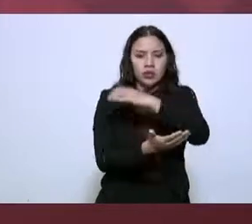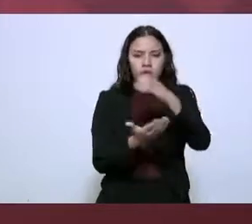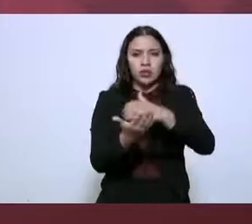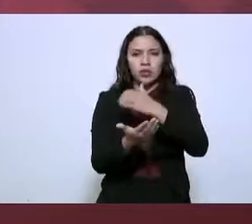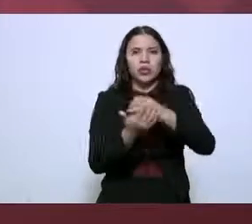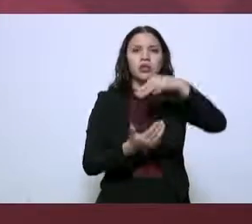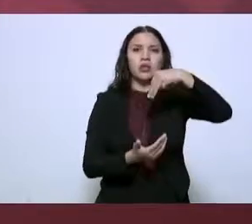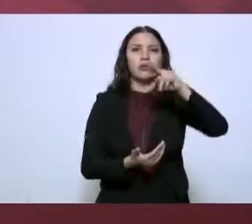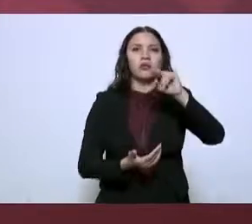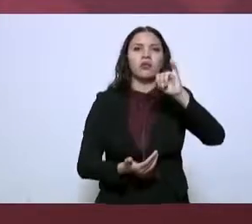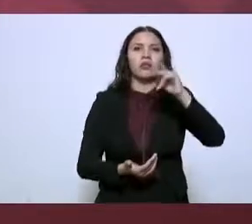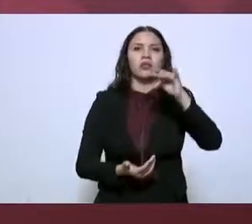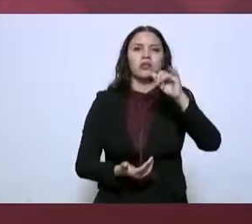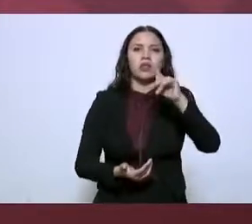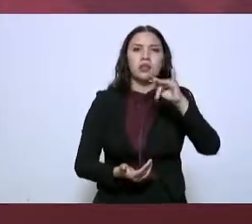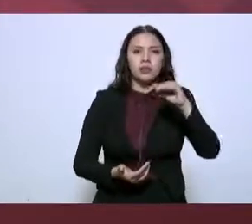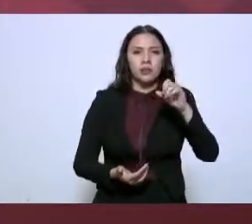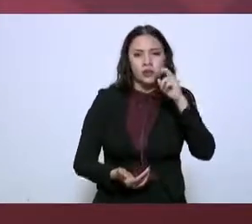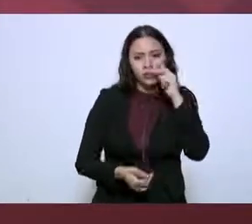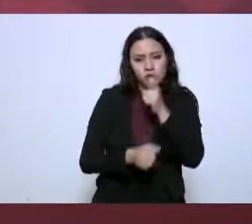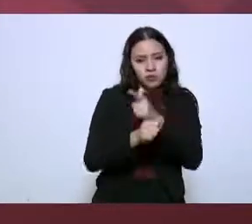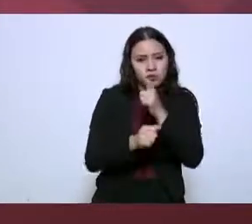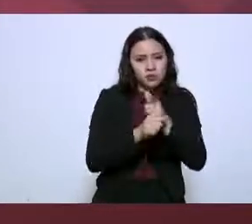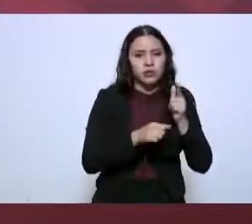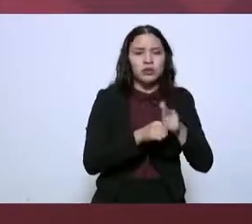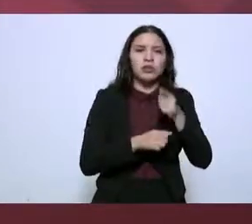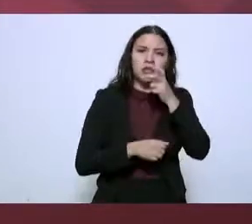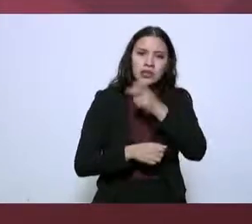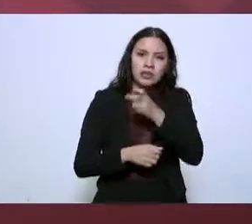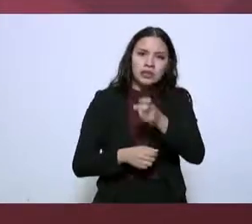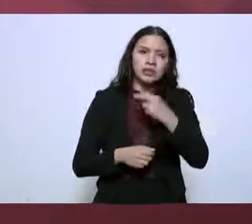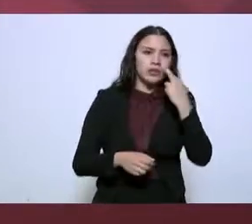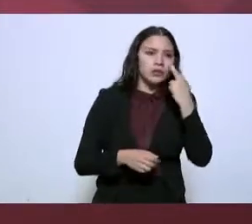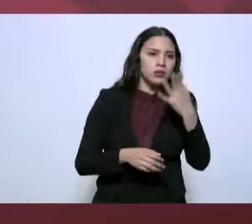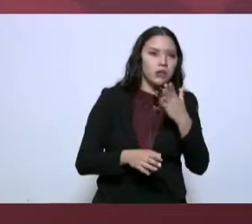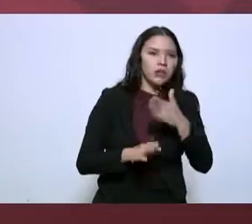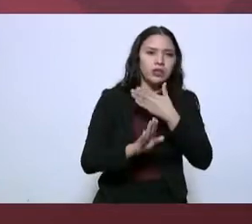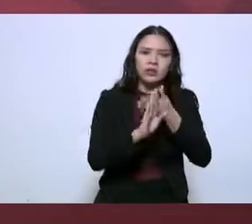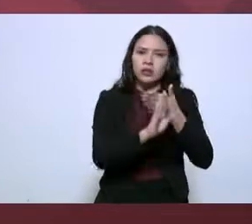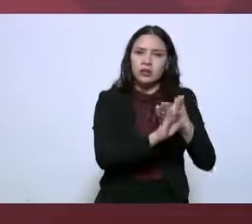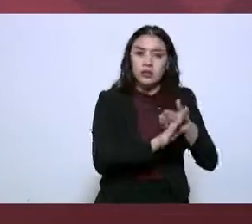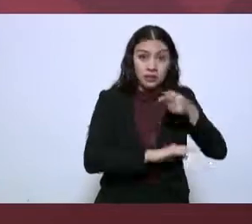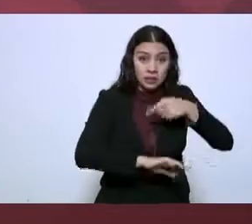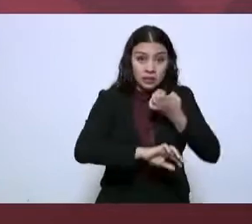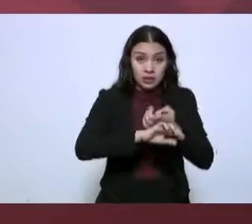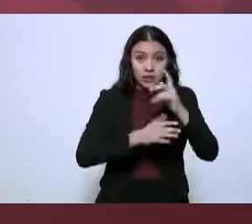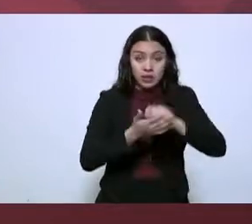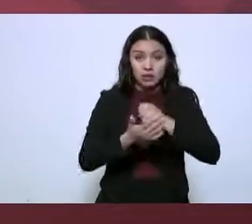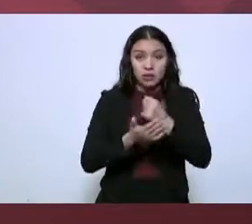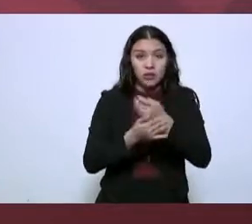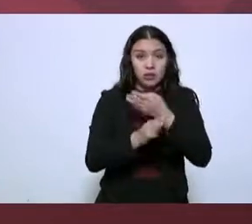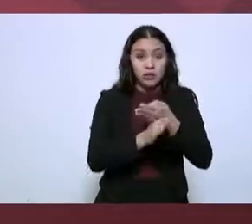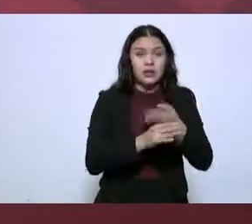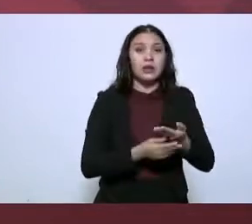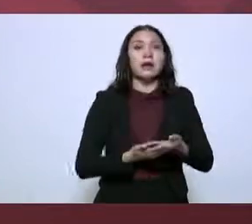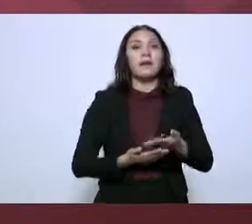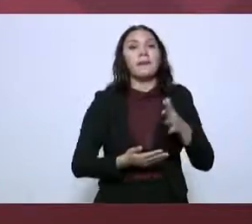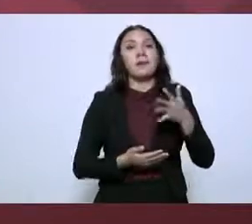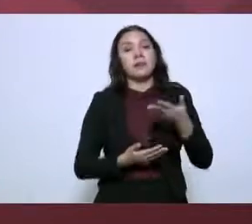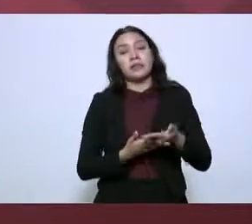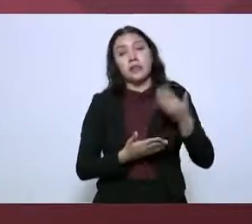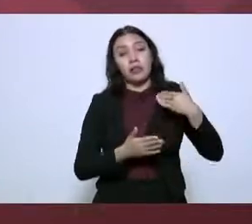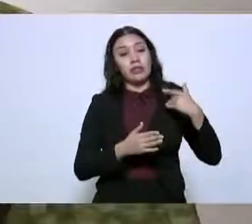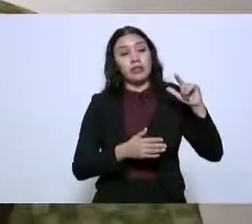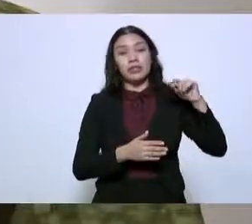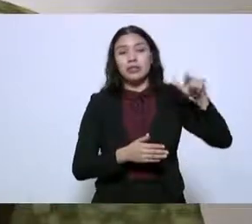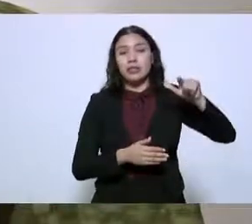50 municipios entre los cuales había estado municipios aquí del Estado. El día 17 se hace